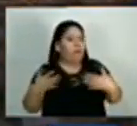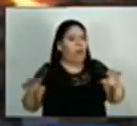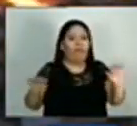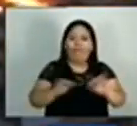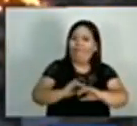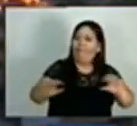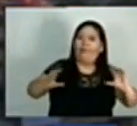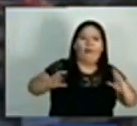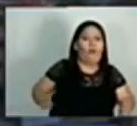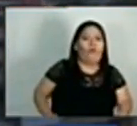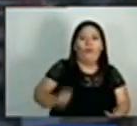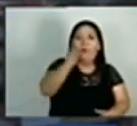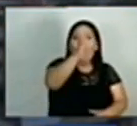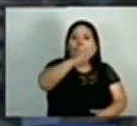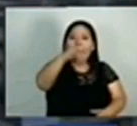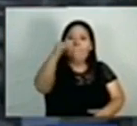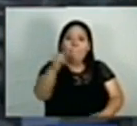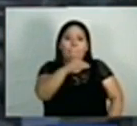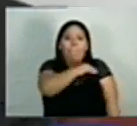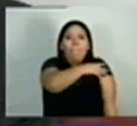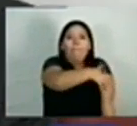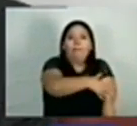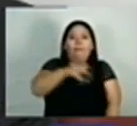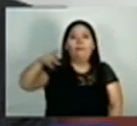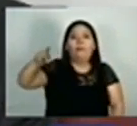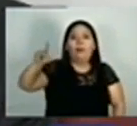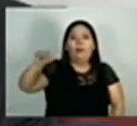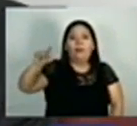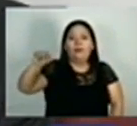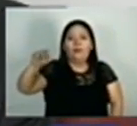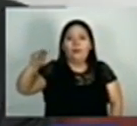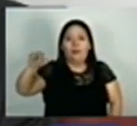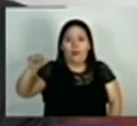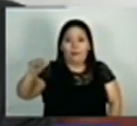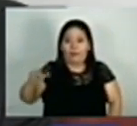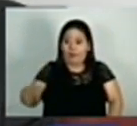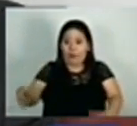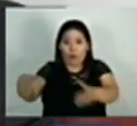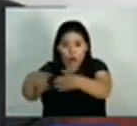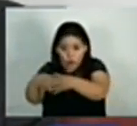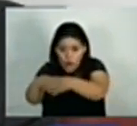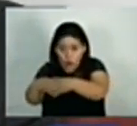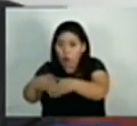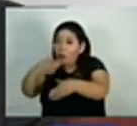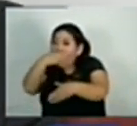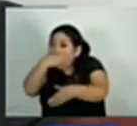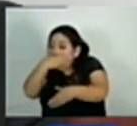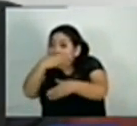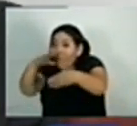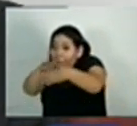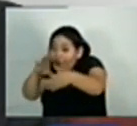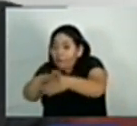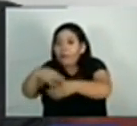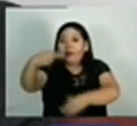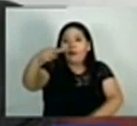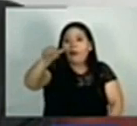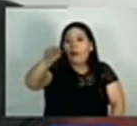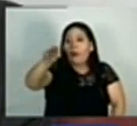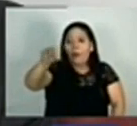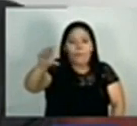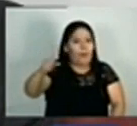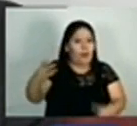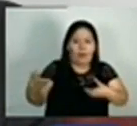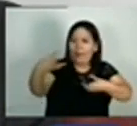de las acciones del grupo Jamás. Jamás no forma parte de ninguna estructura oficial gubernamental